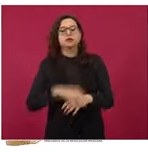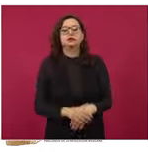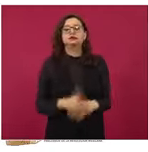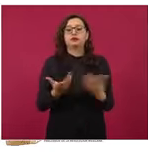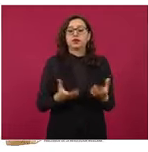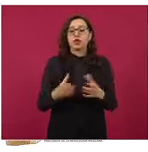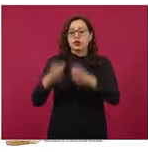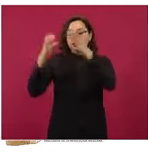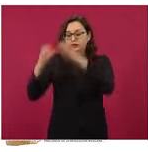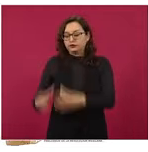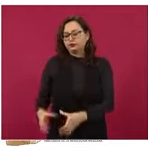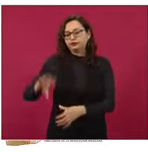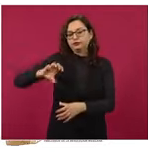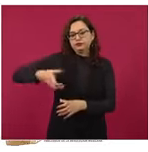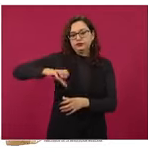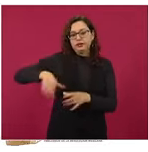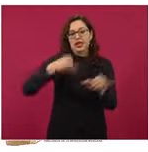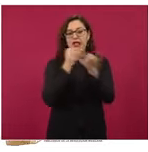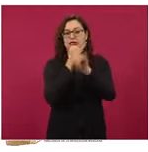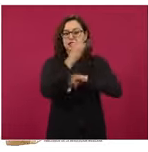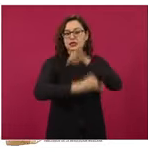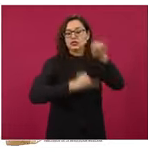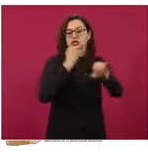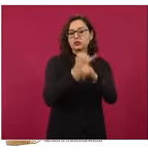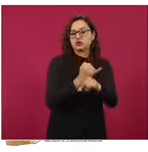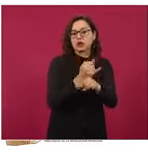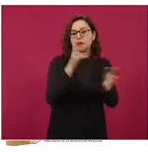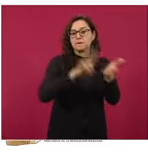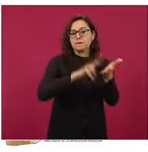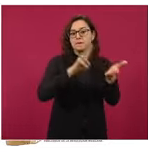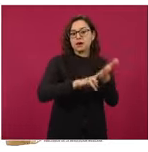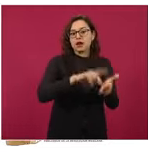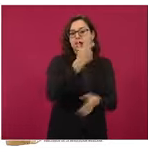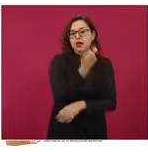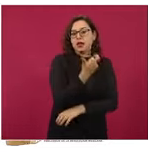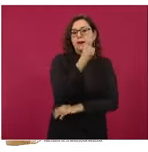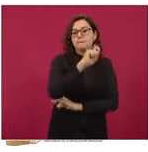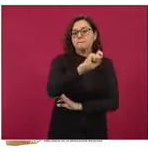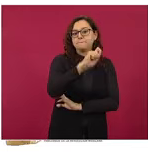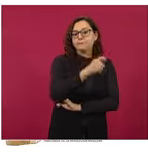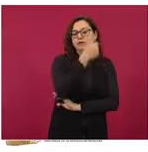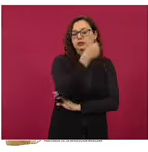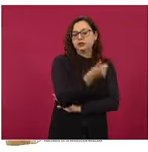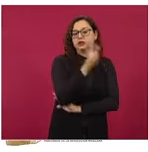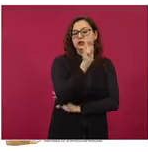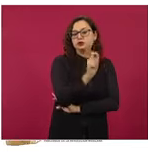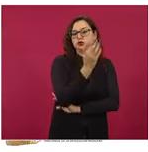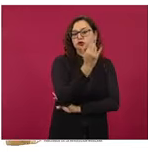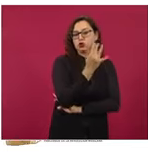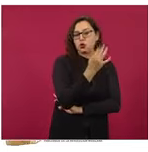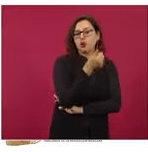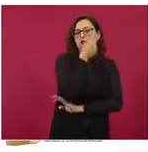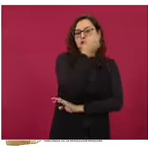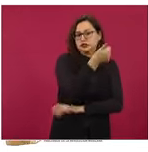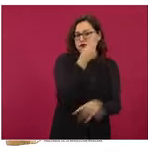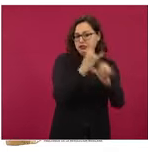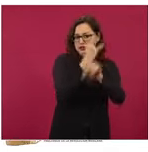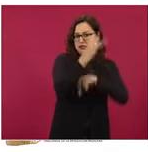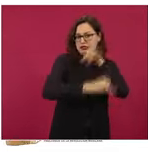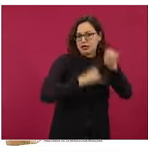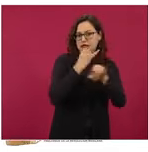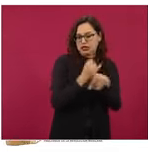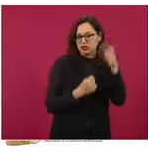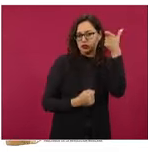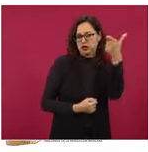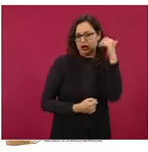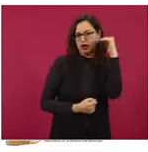de 26 pesos con 96 centavos, cuando el promedio de las 145 regiones la semana pasada fue de